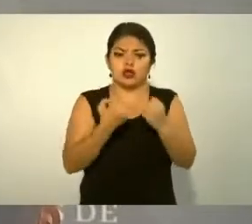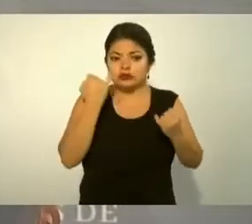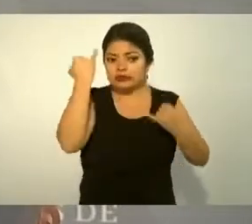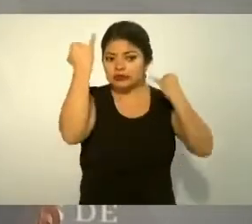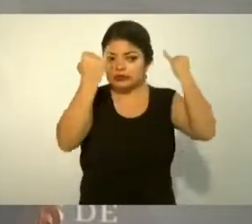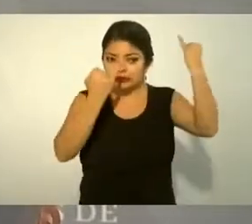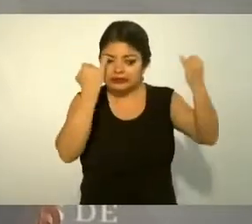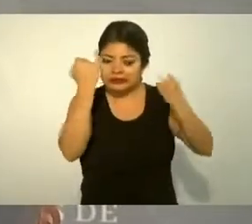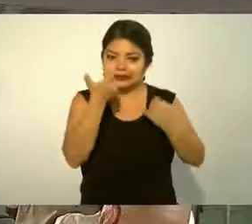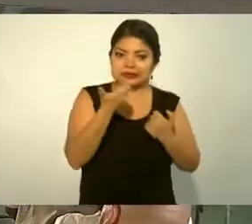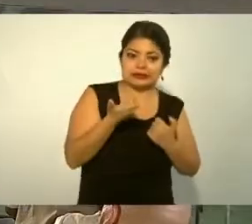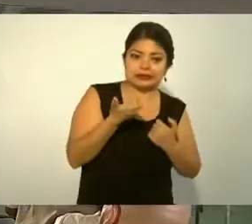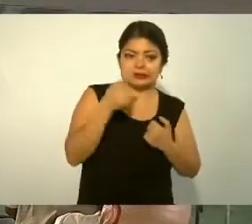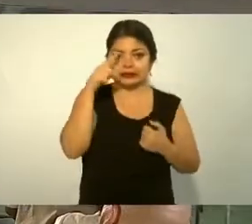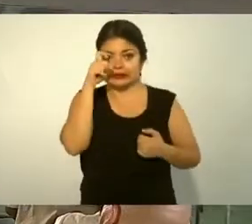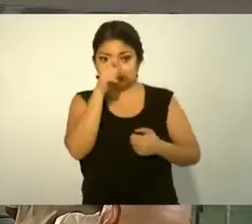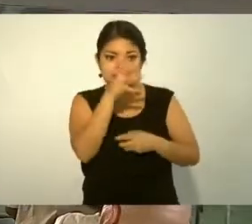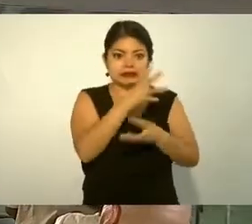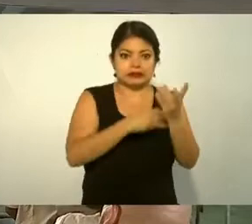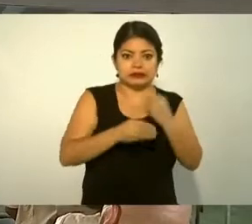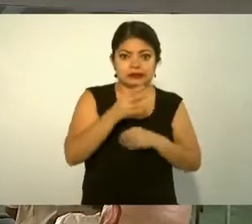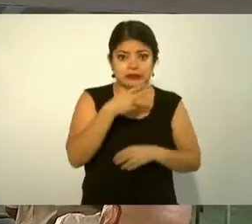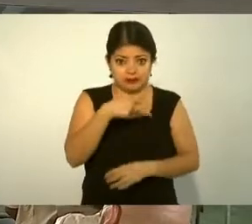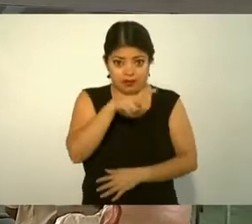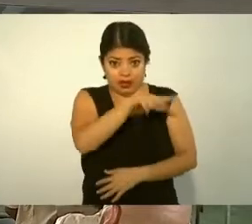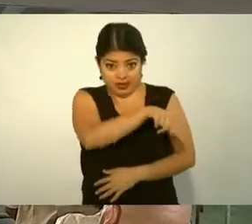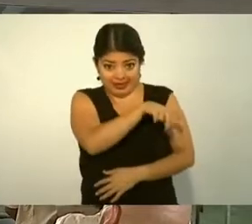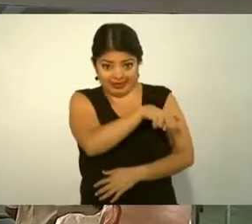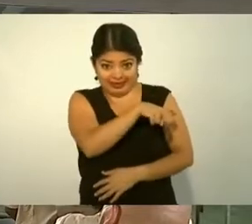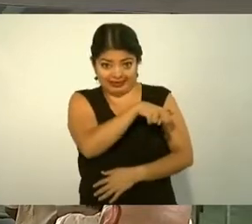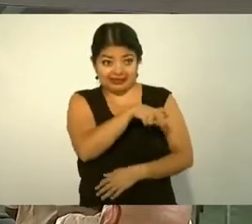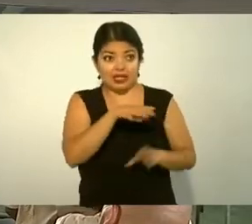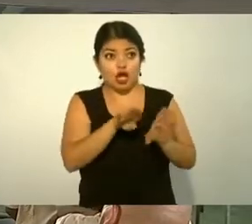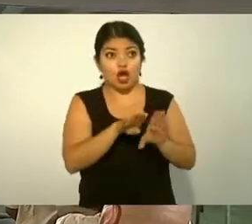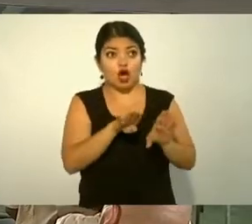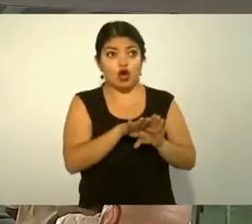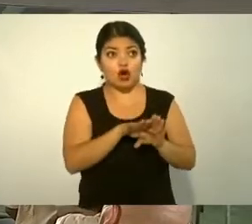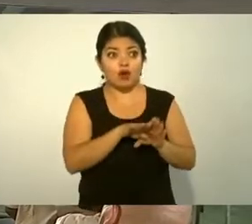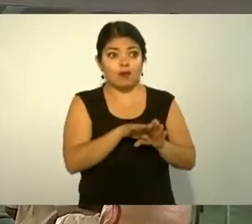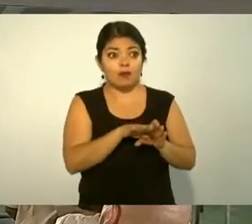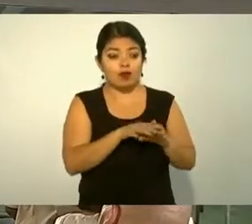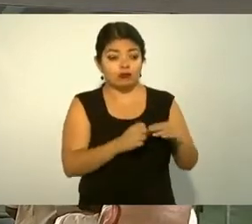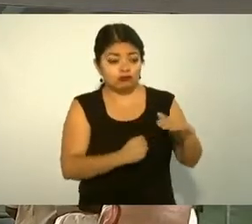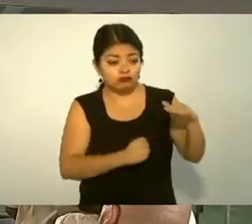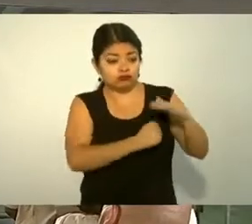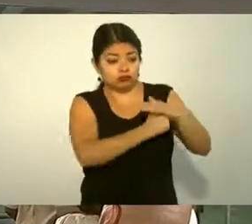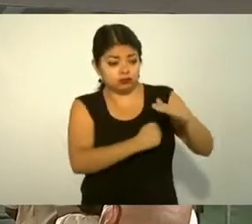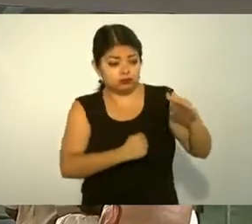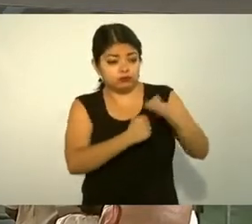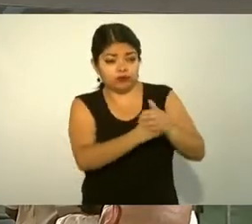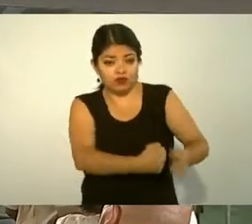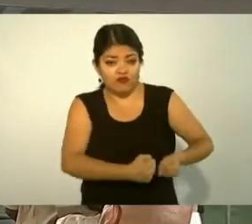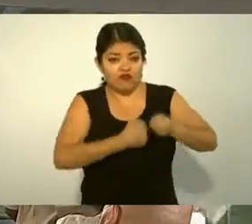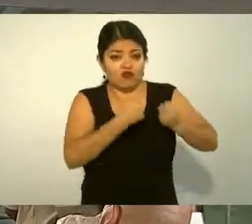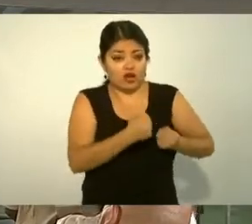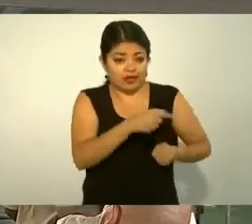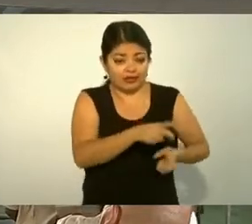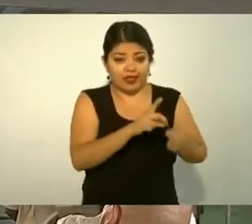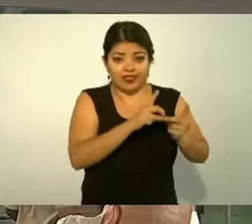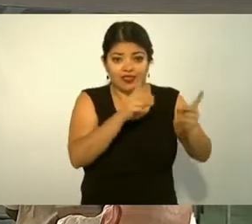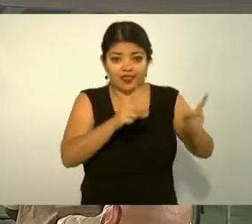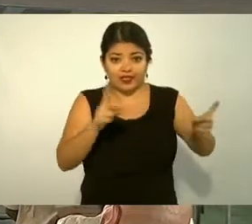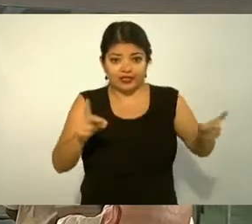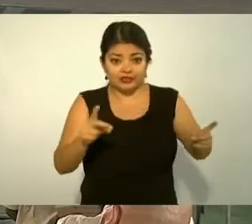eso no tiene bases sólidas para el desarrollo de las